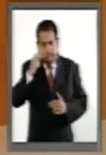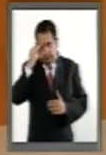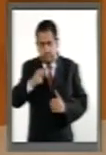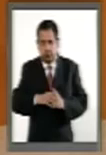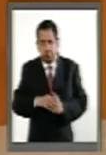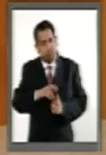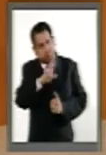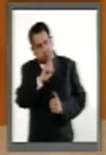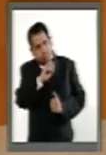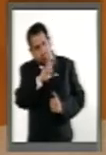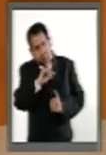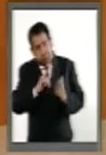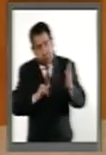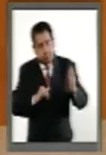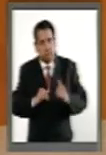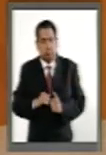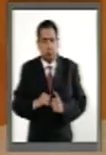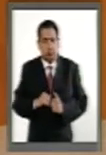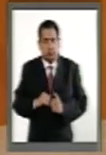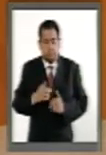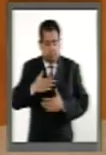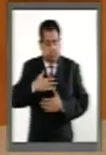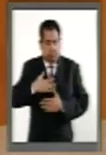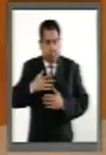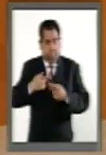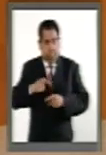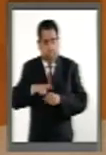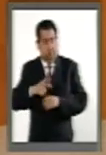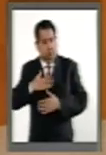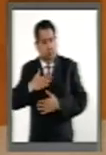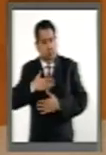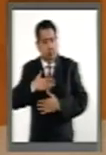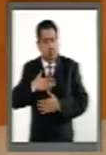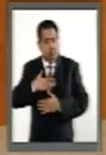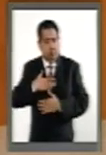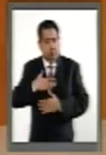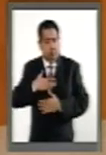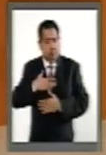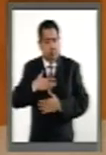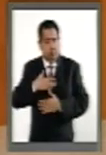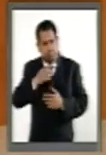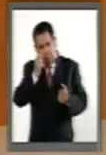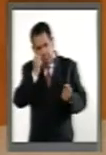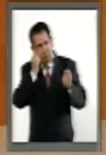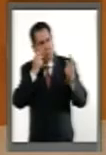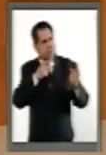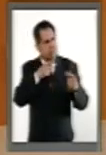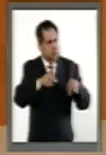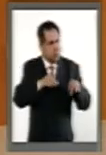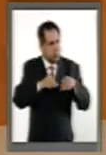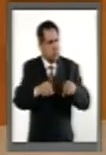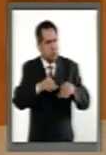Rosario, en lo particular, te admiro por tu trabajo